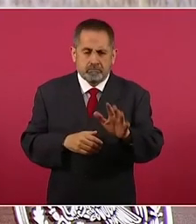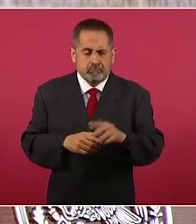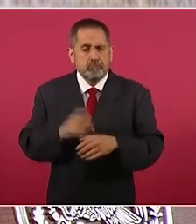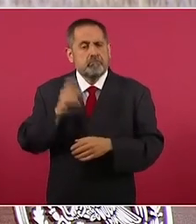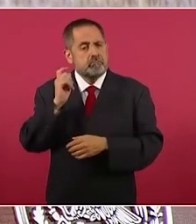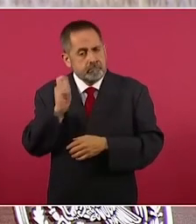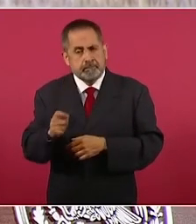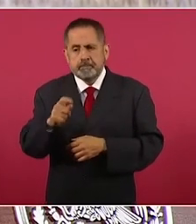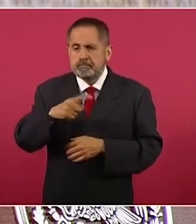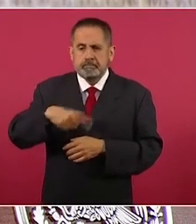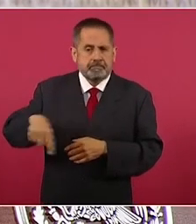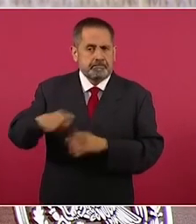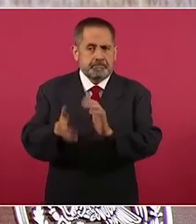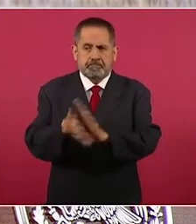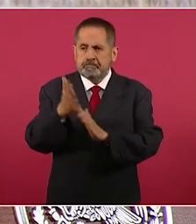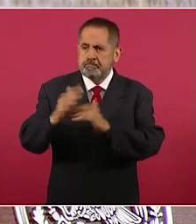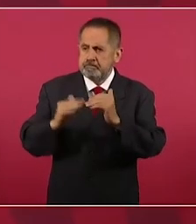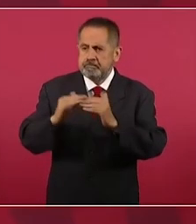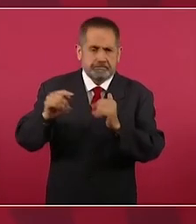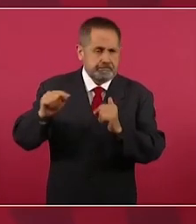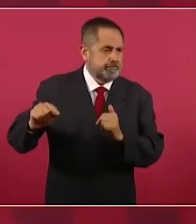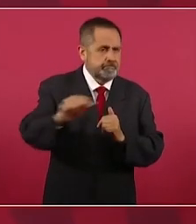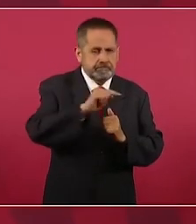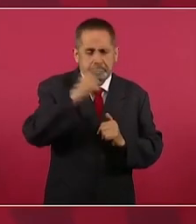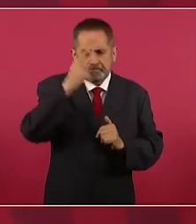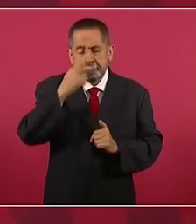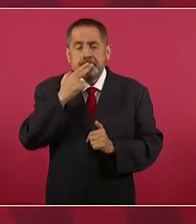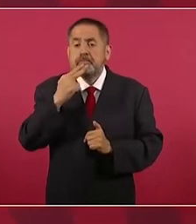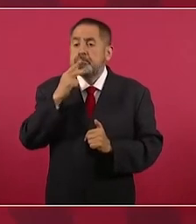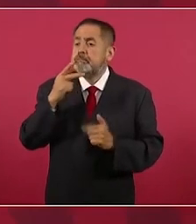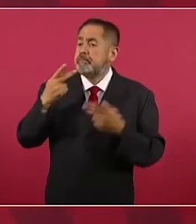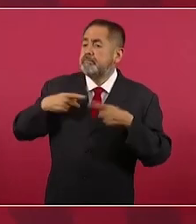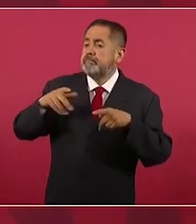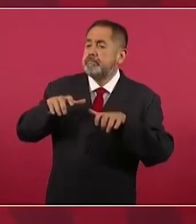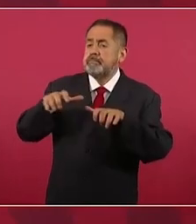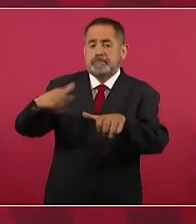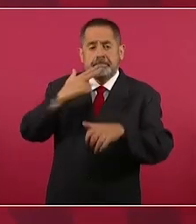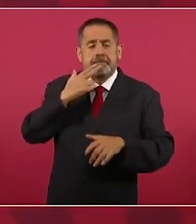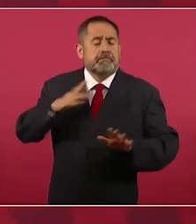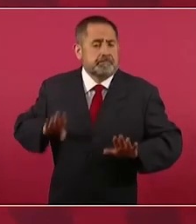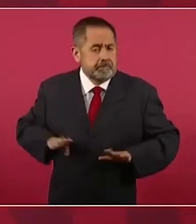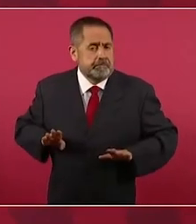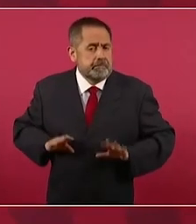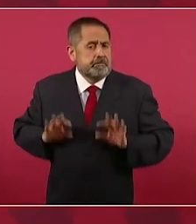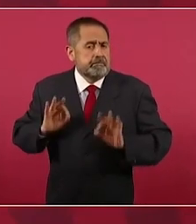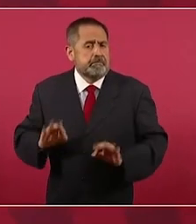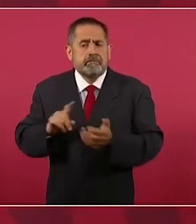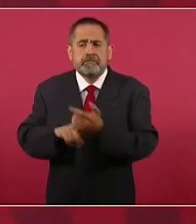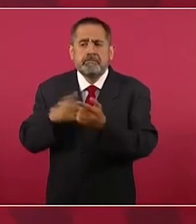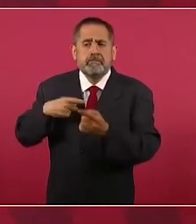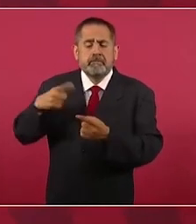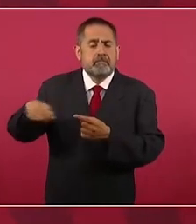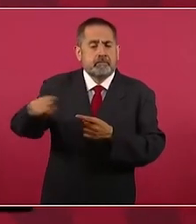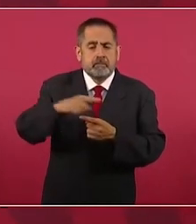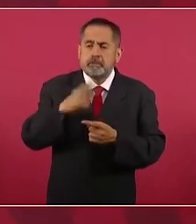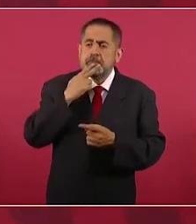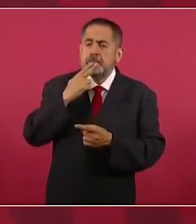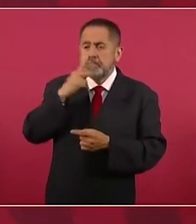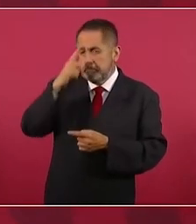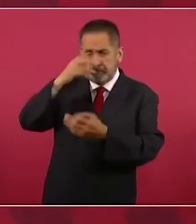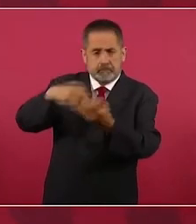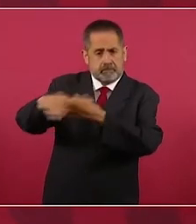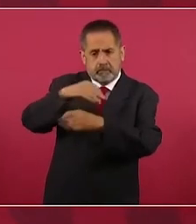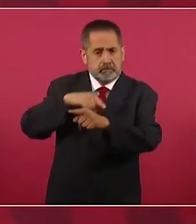obra pública, es en beneficio de todos,